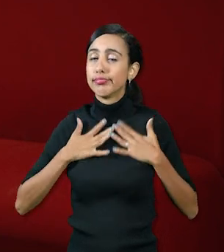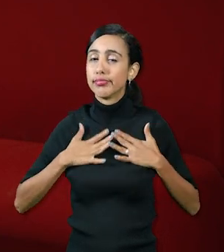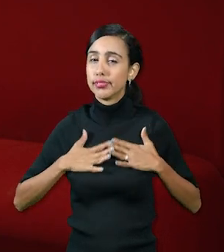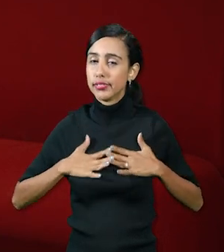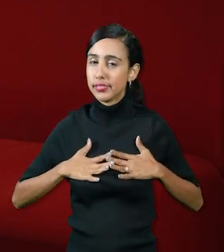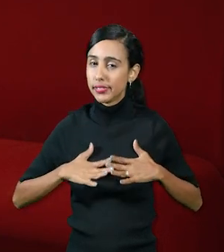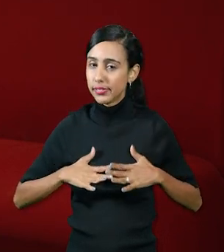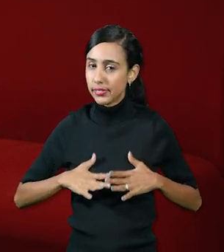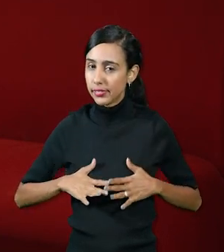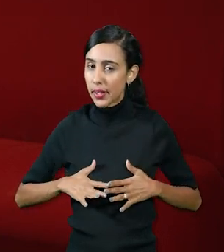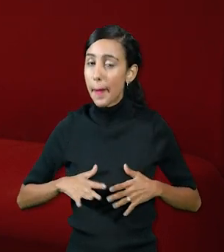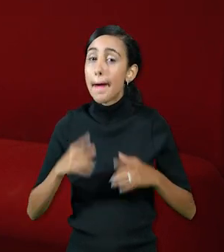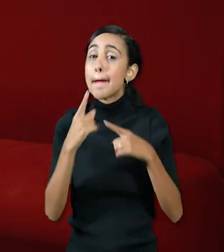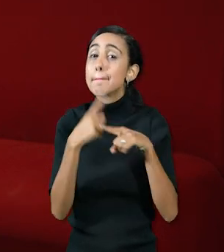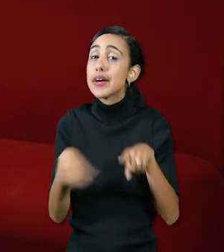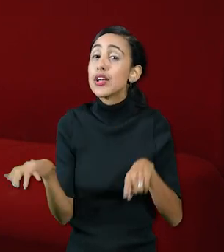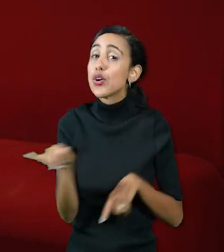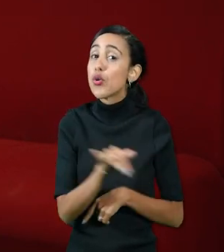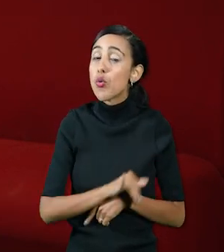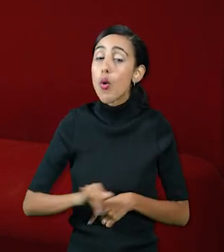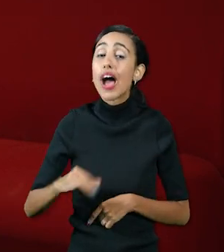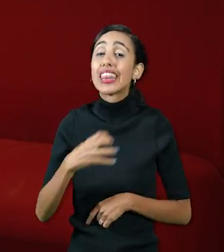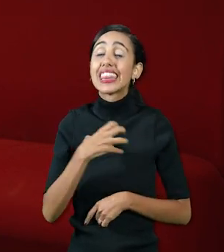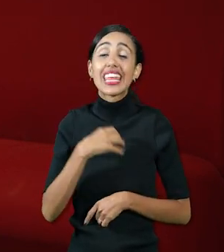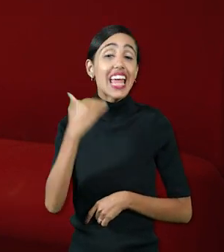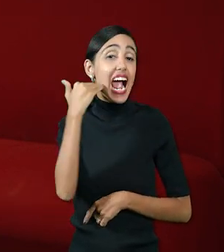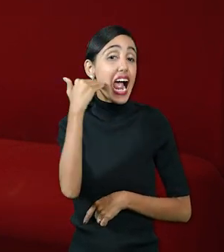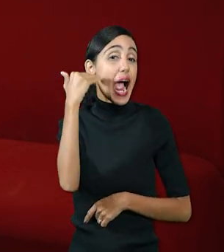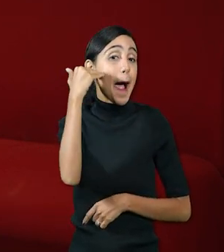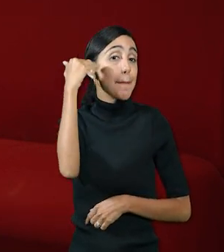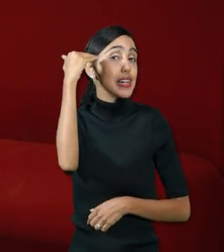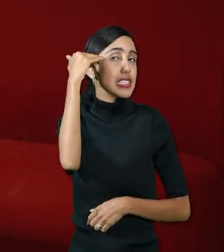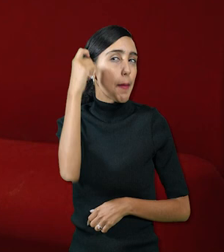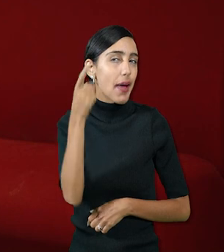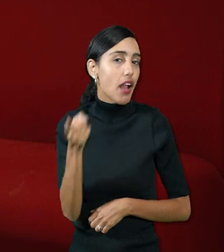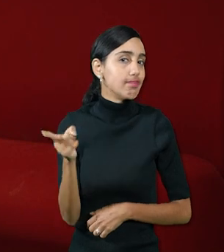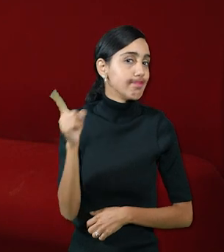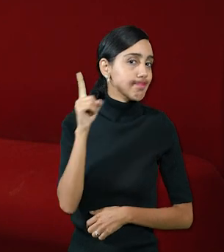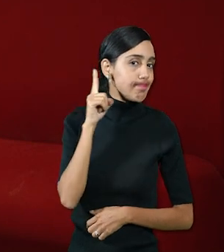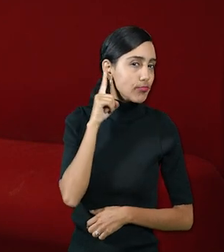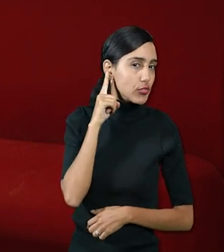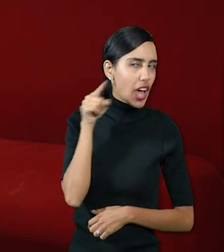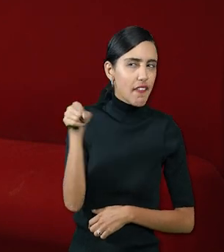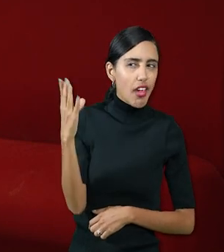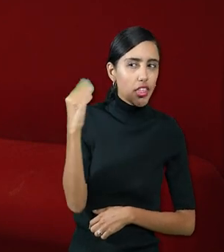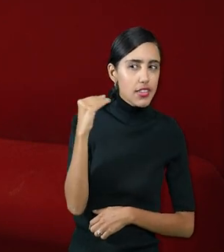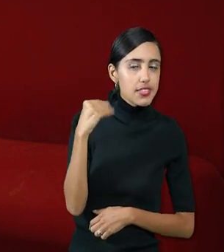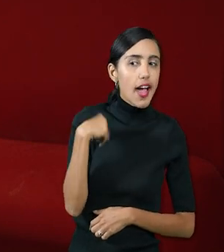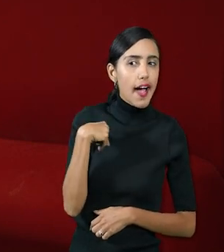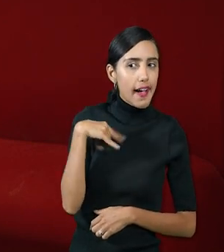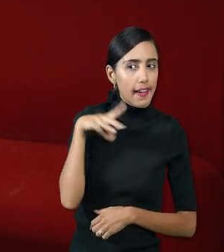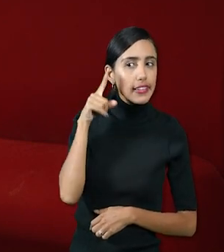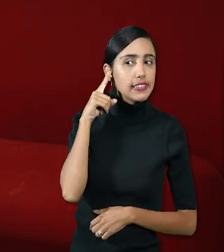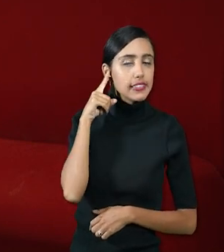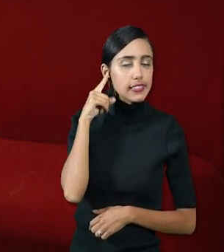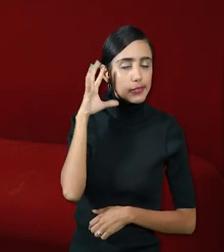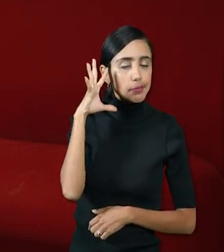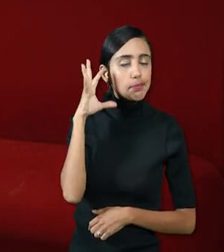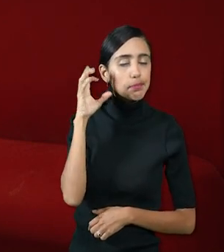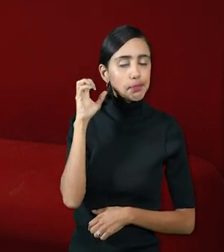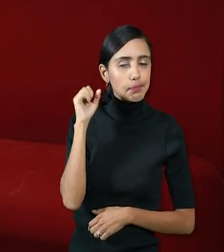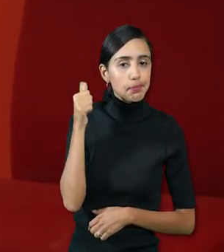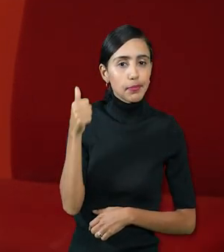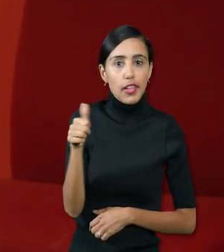pero también tiene que tener mucha capacidad de escuchar al otro y poder de